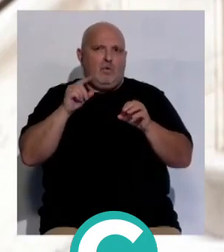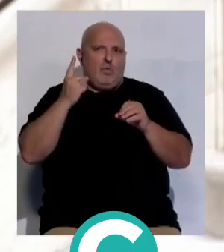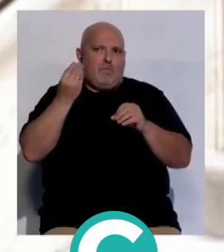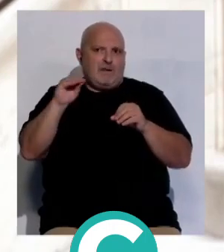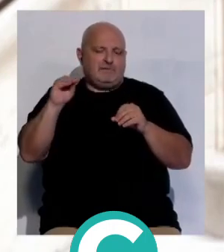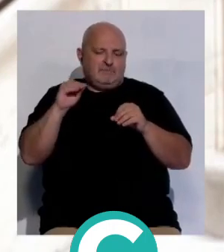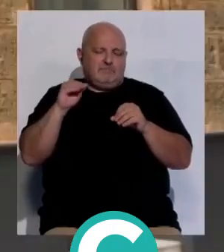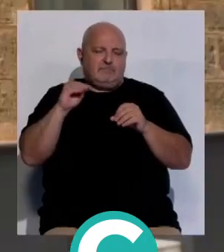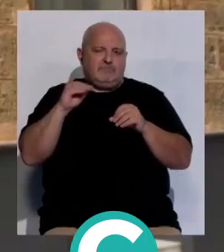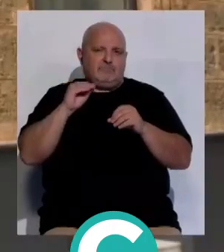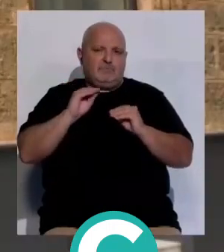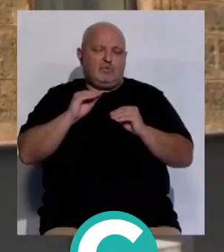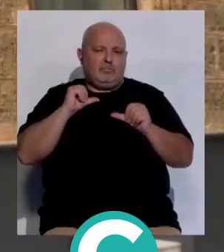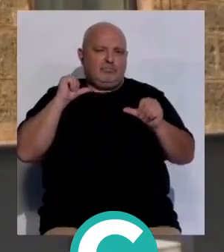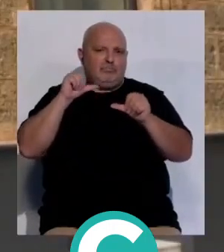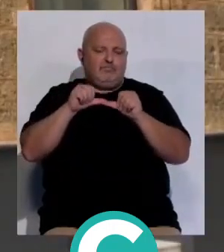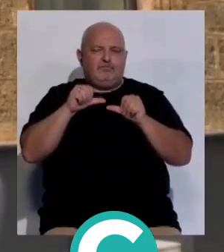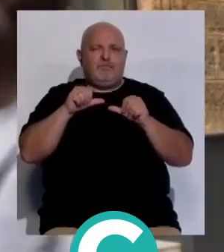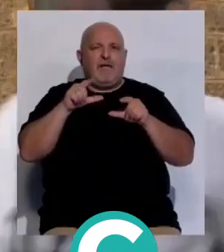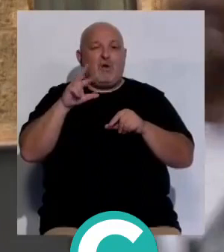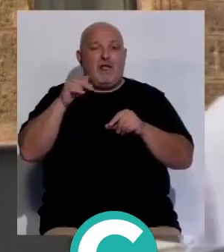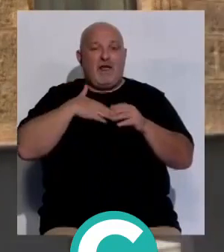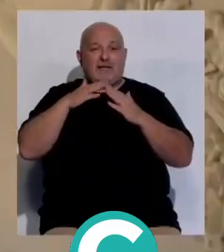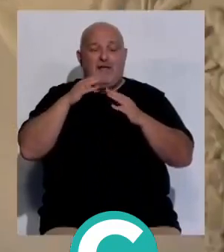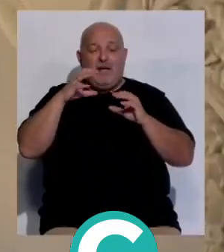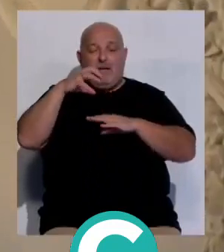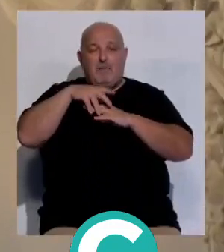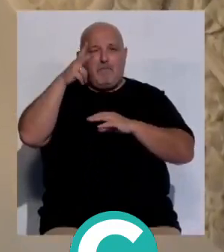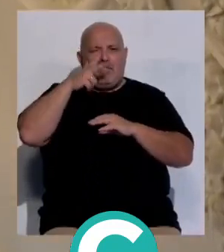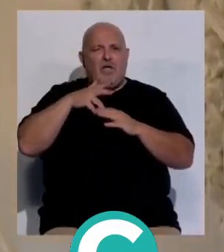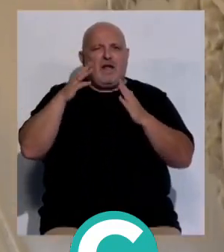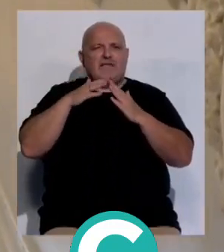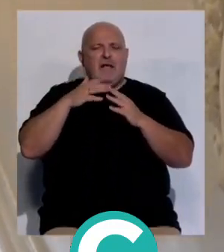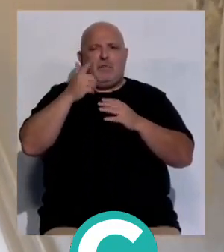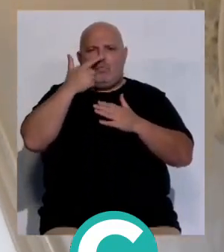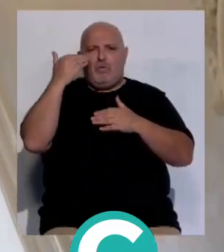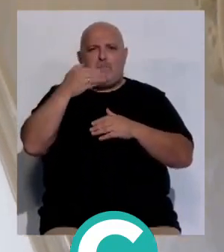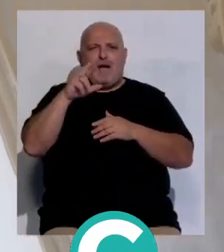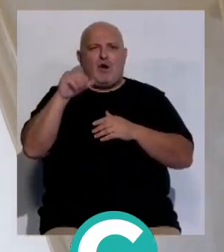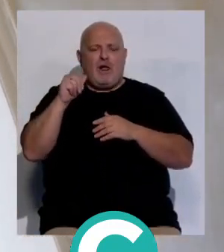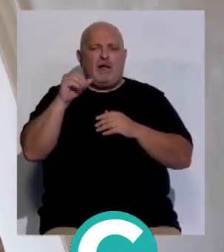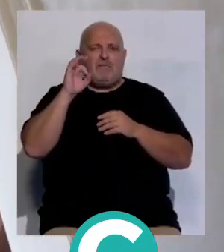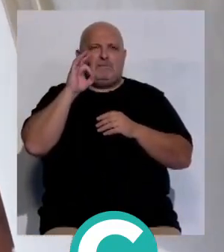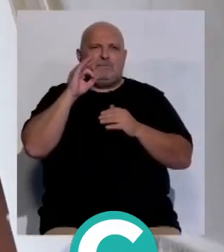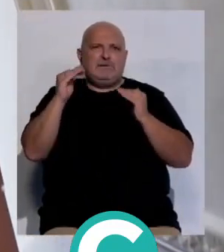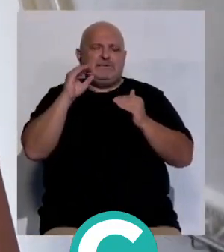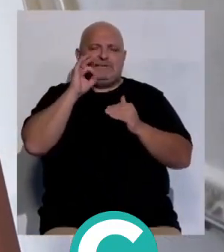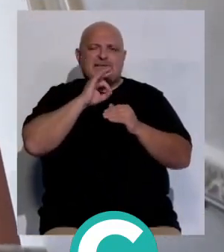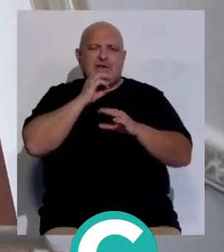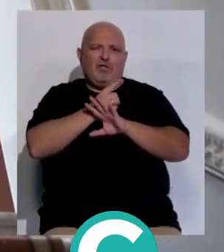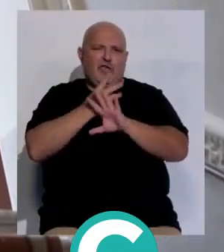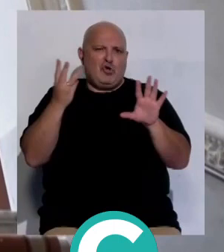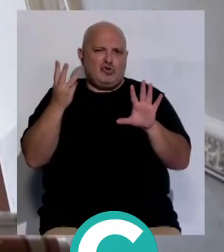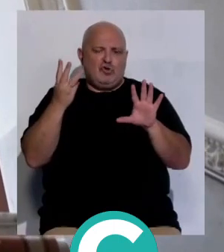más en nuestra trayectoria. El aura Casa Palacio Sagastas erige sobre una casa-palacio barroca construida a mediados del siglo